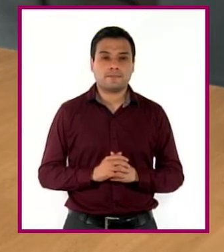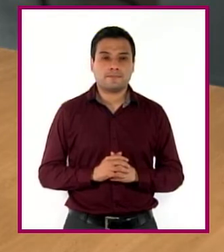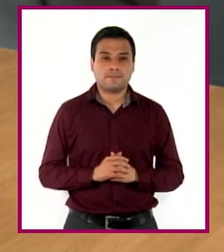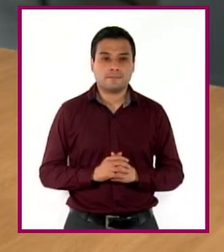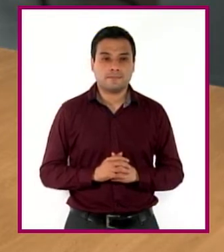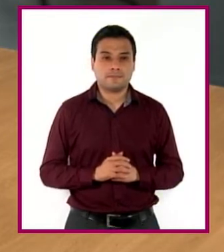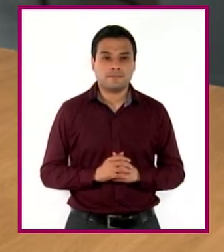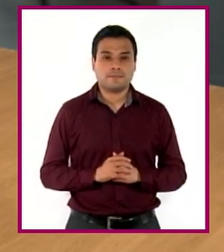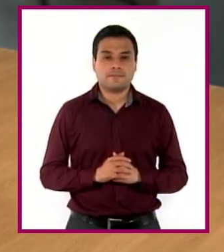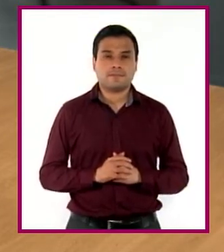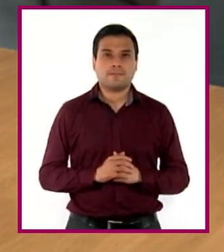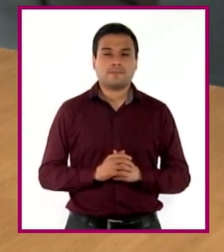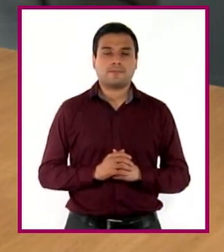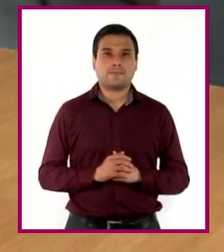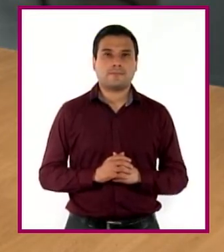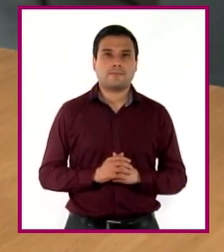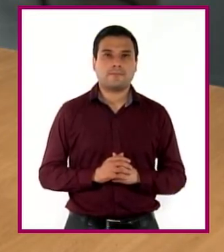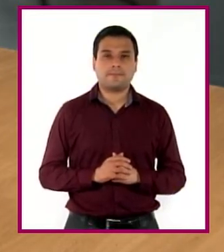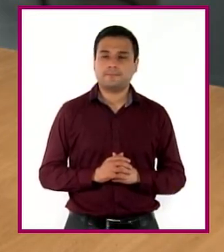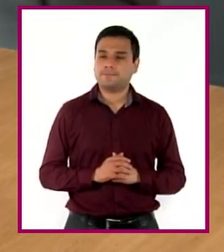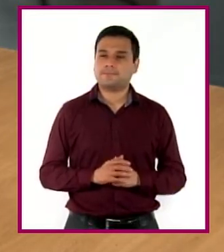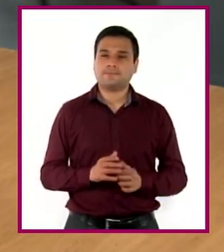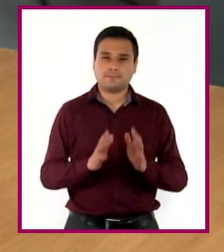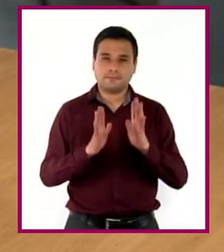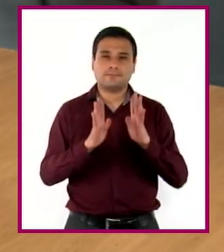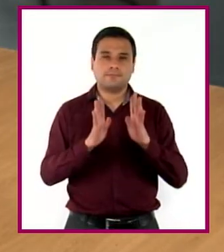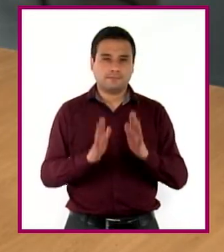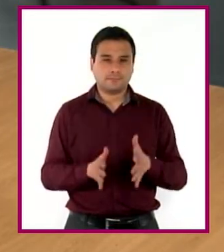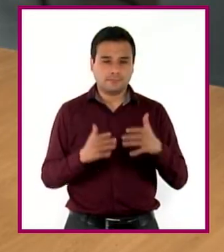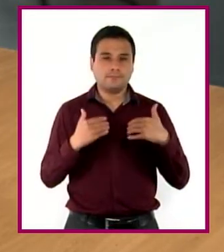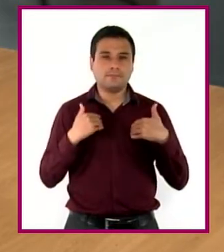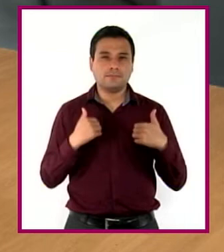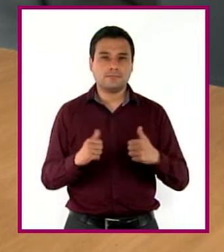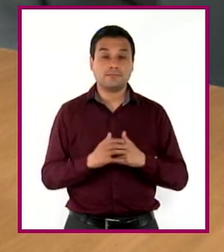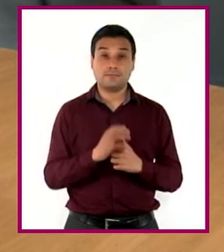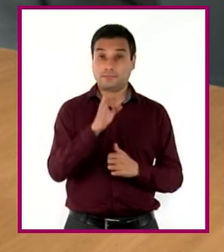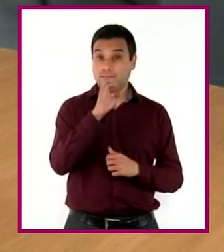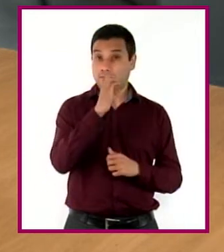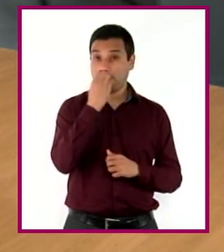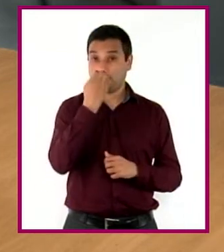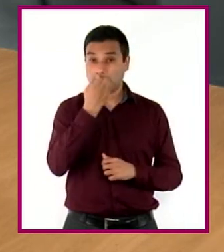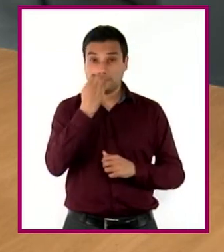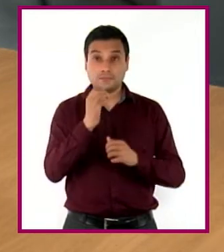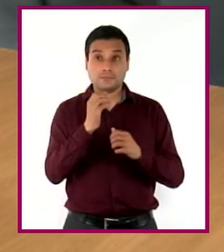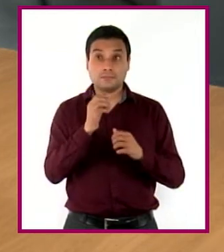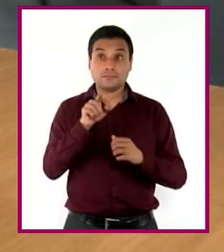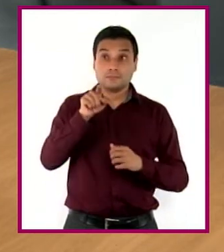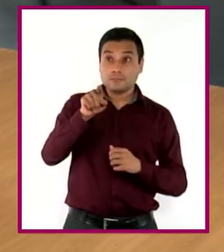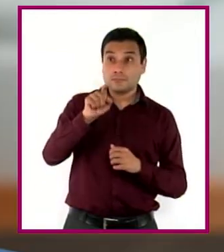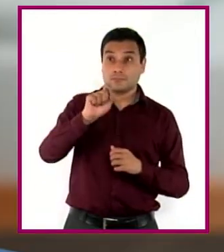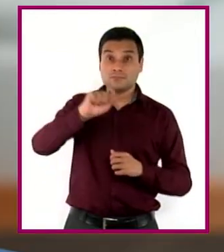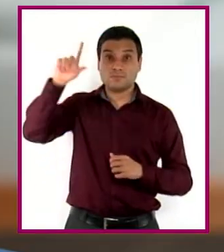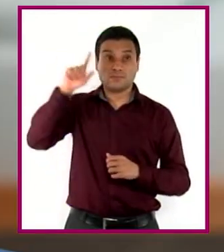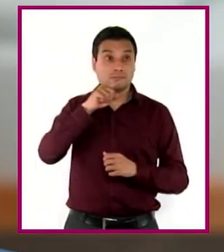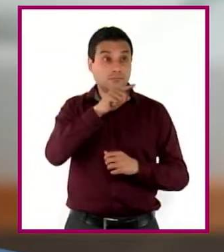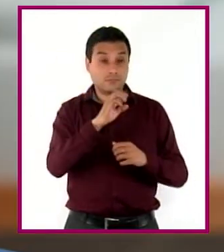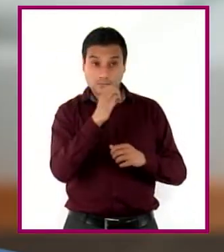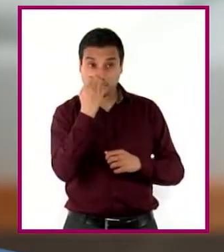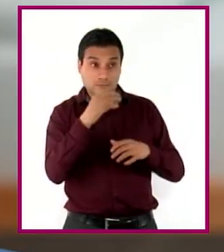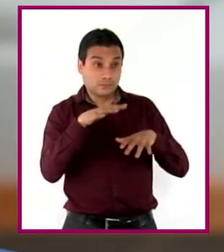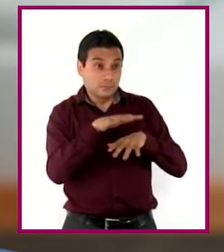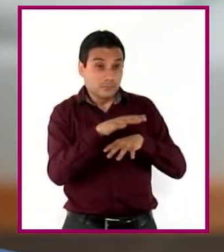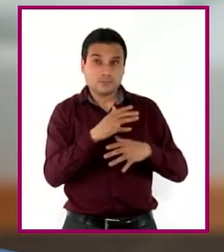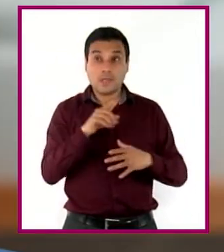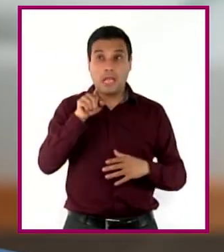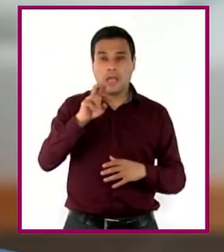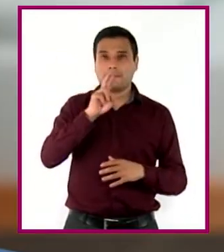Definitivamente estoy más convencida que antes, que no por estudiar en una escuela o en otra, si es mejor o peor estudiante. Es más,